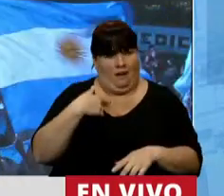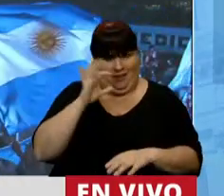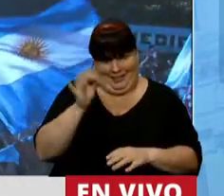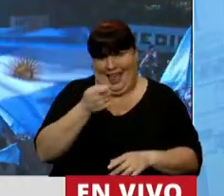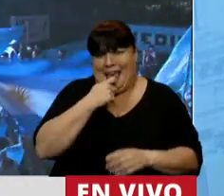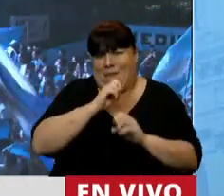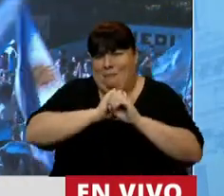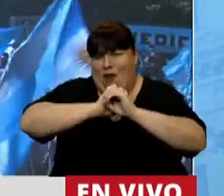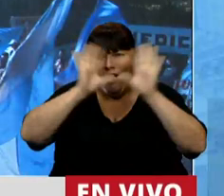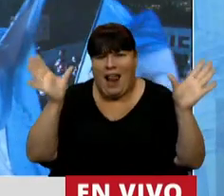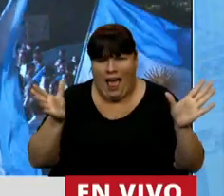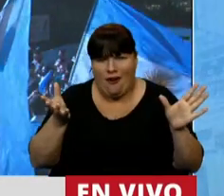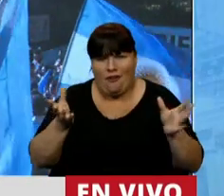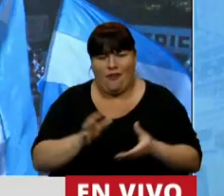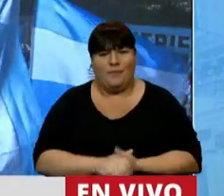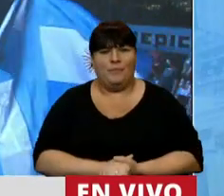claro ejemplo.